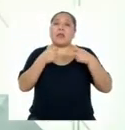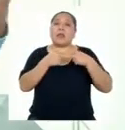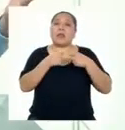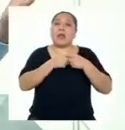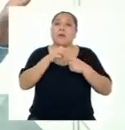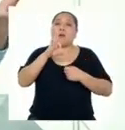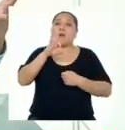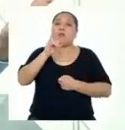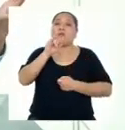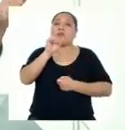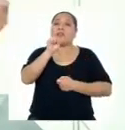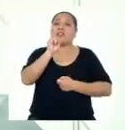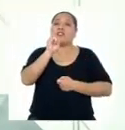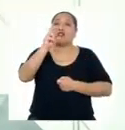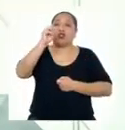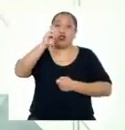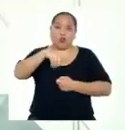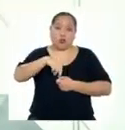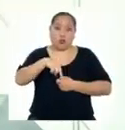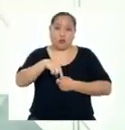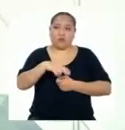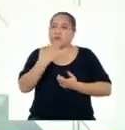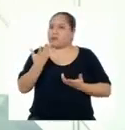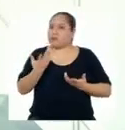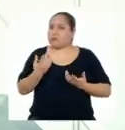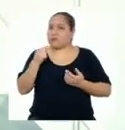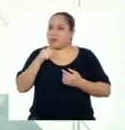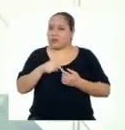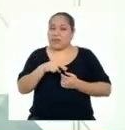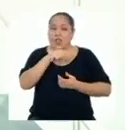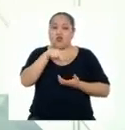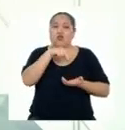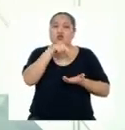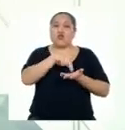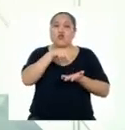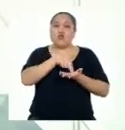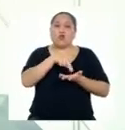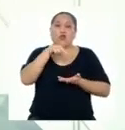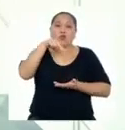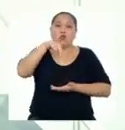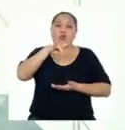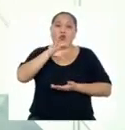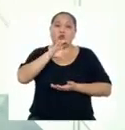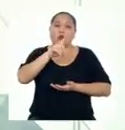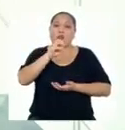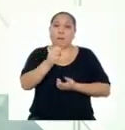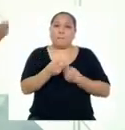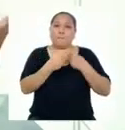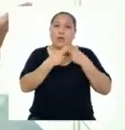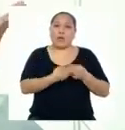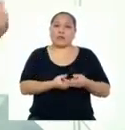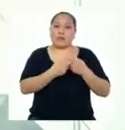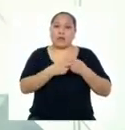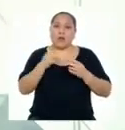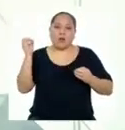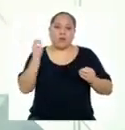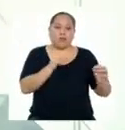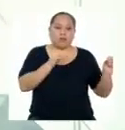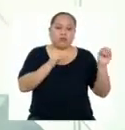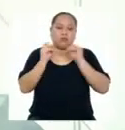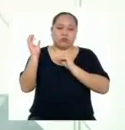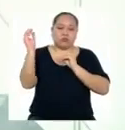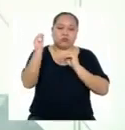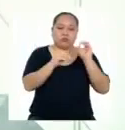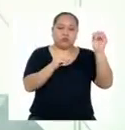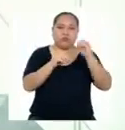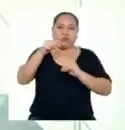Pues nada más y nada menos que una reacción de un núcleo pesado Que al ser bombardeado con neutrones se